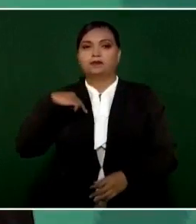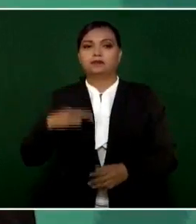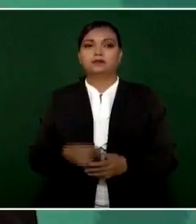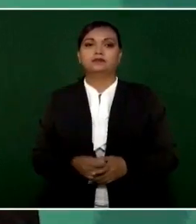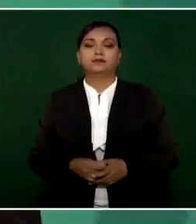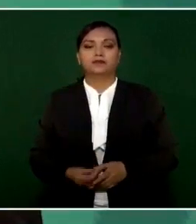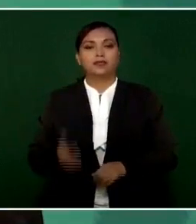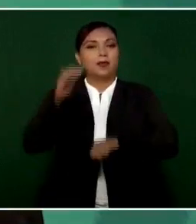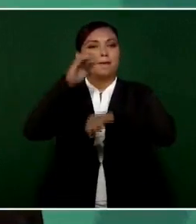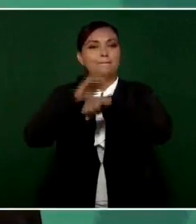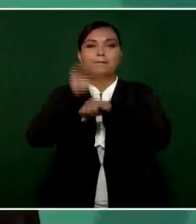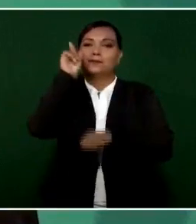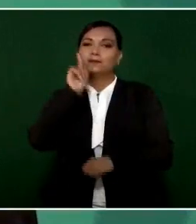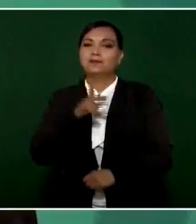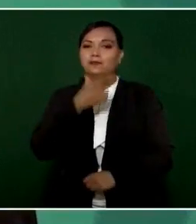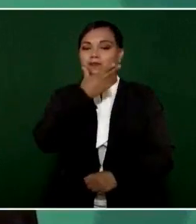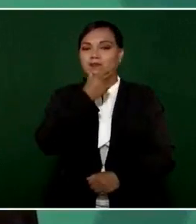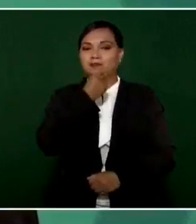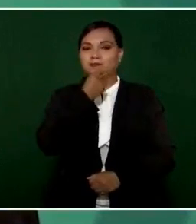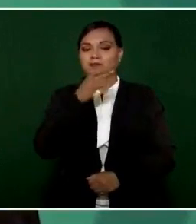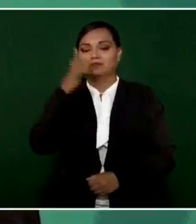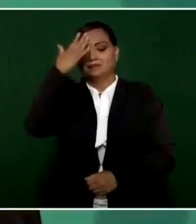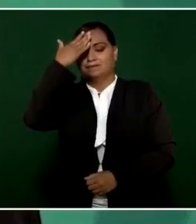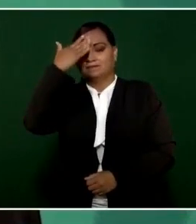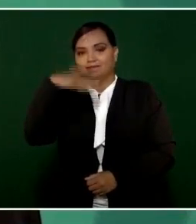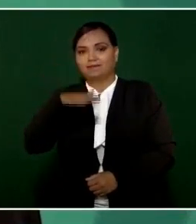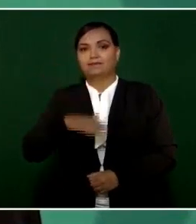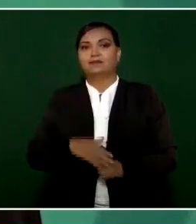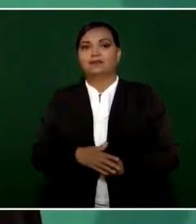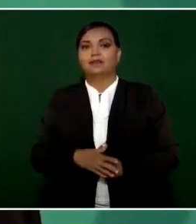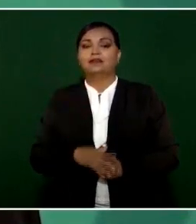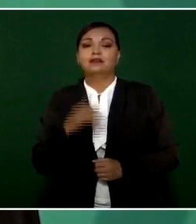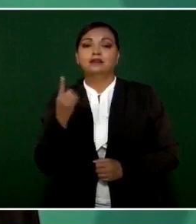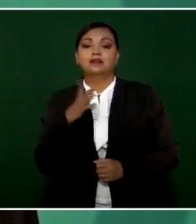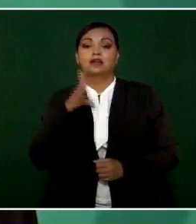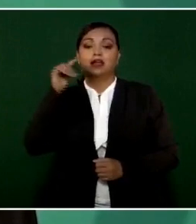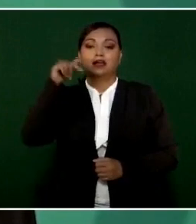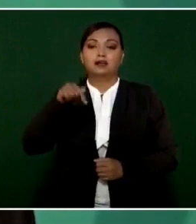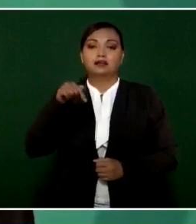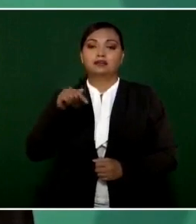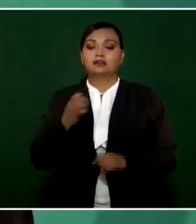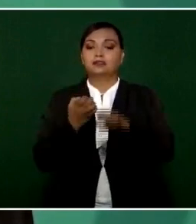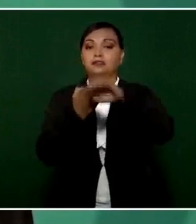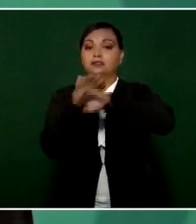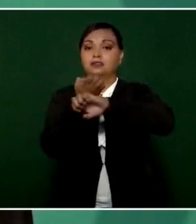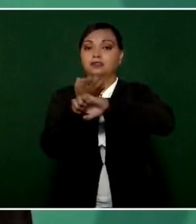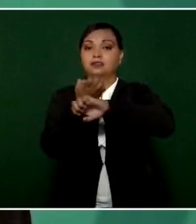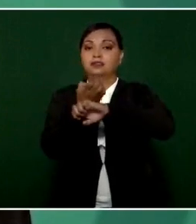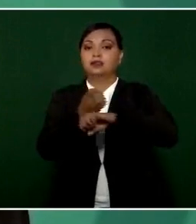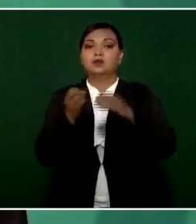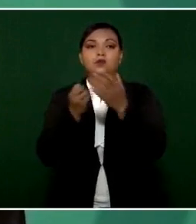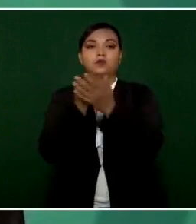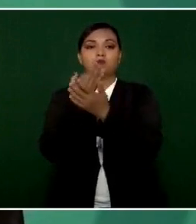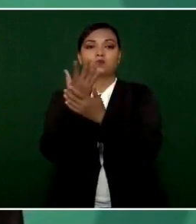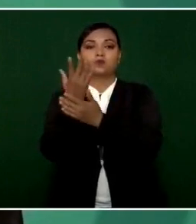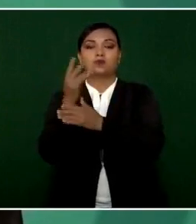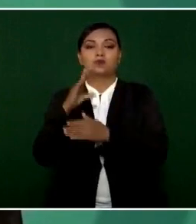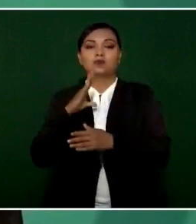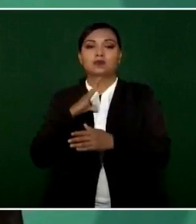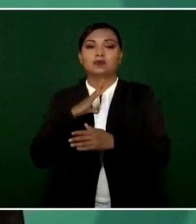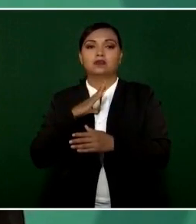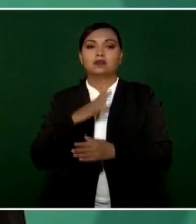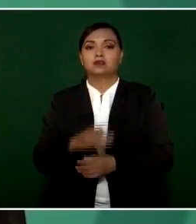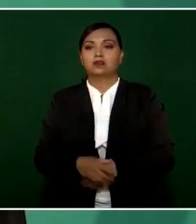Amigas y amigos, estoy convencido que aquí en la entidad los nuevos términos de